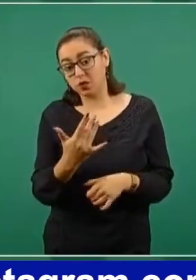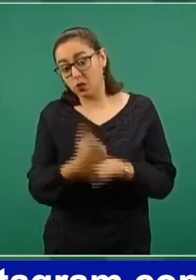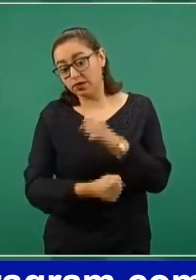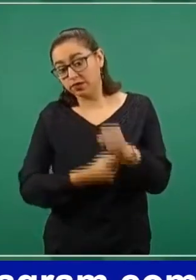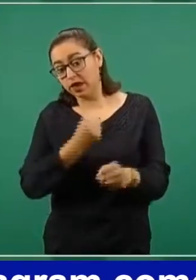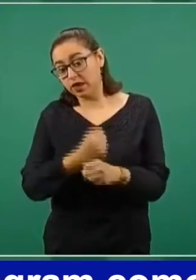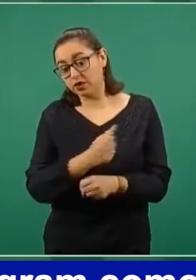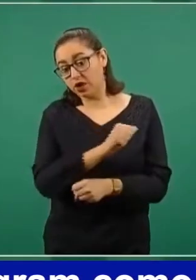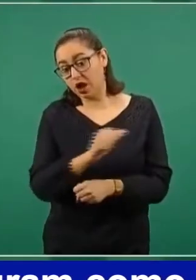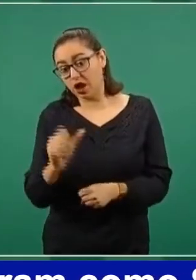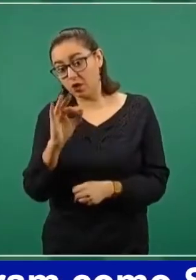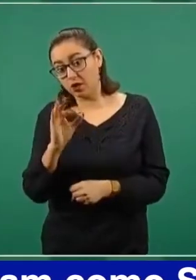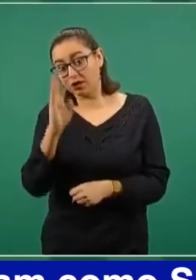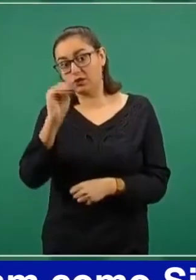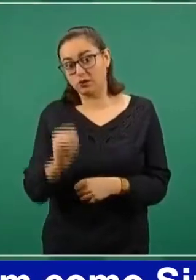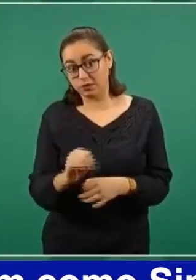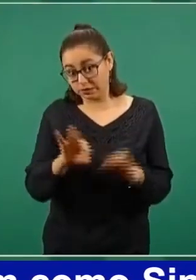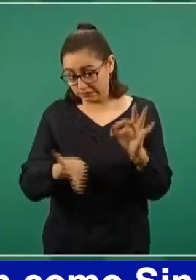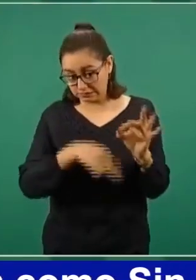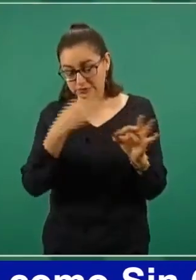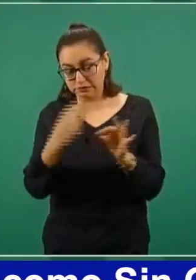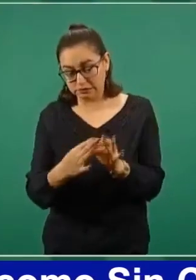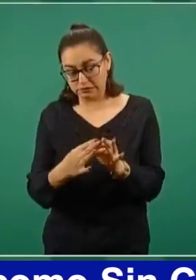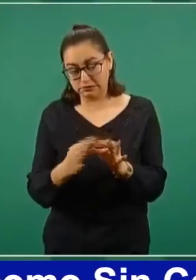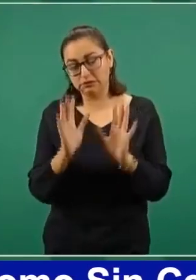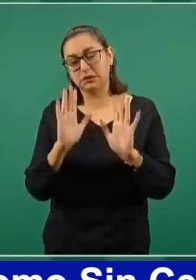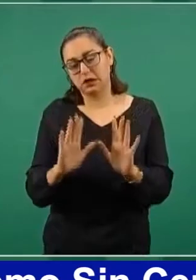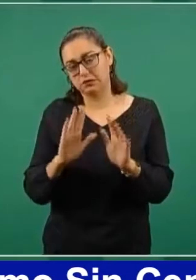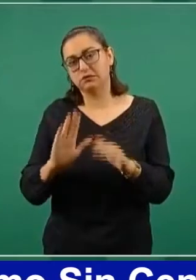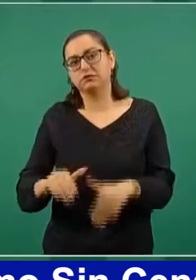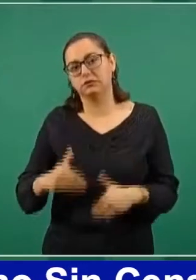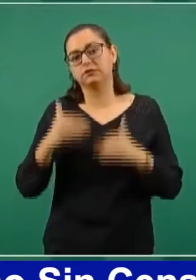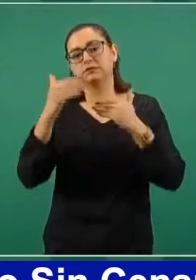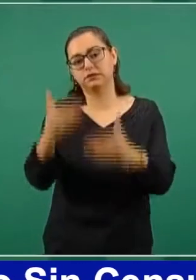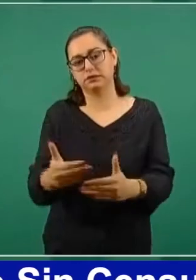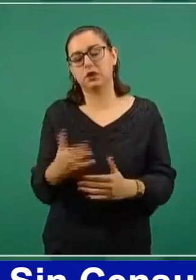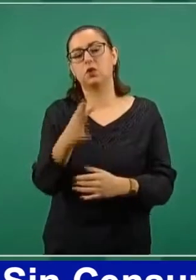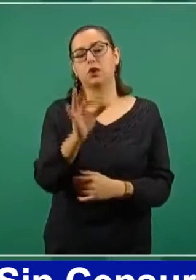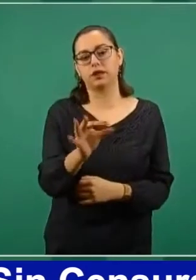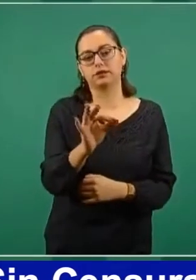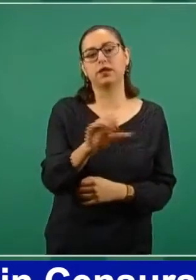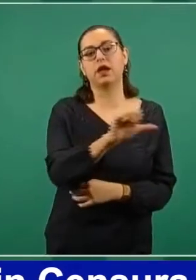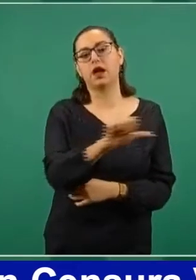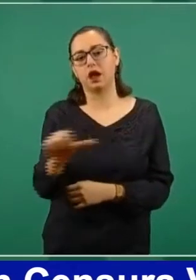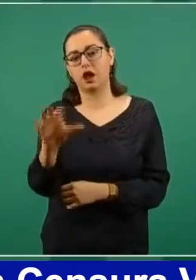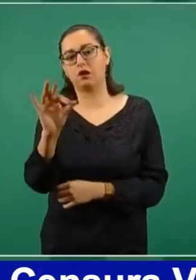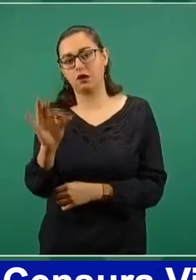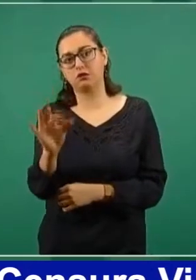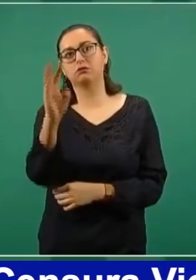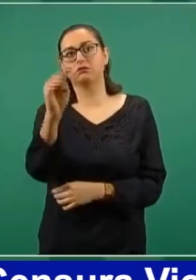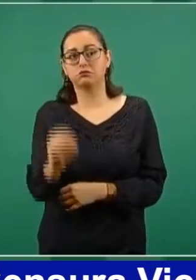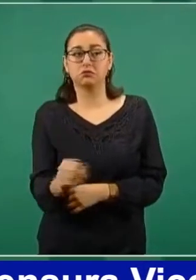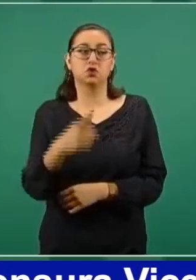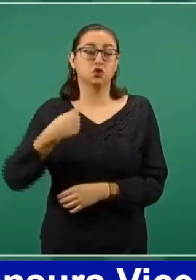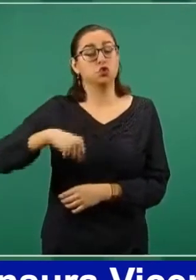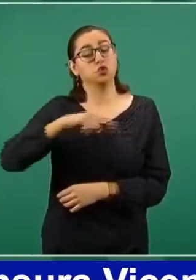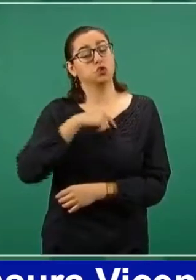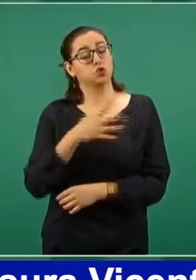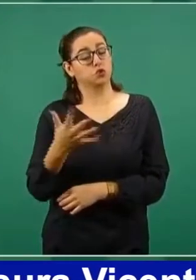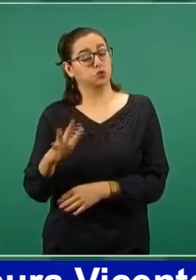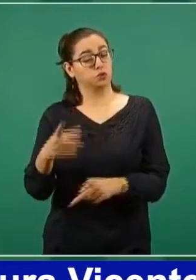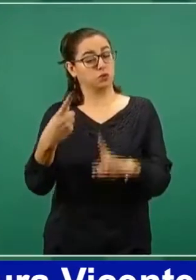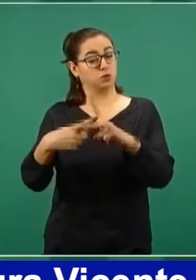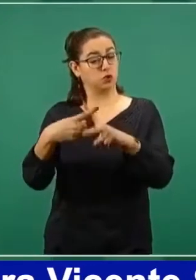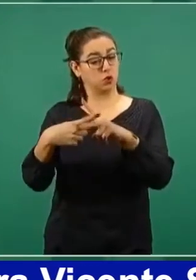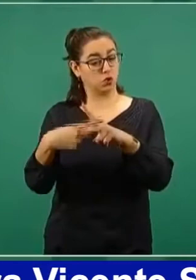empezaremos con 40 a 49, más los que hayan quedado rezagados, y calculamos que sería en la segunda